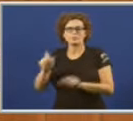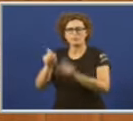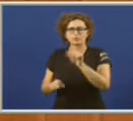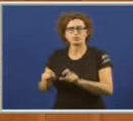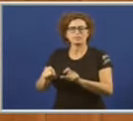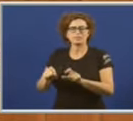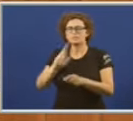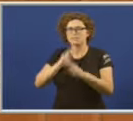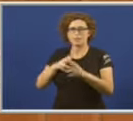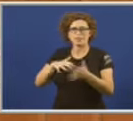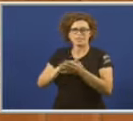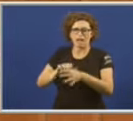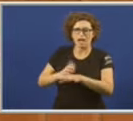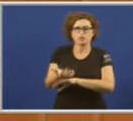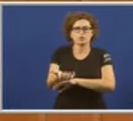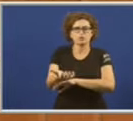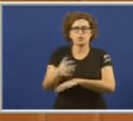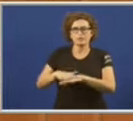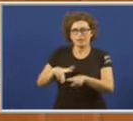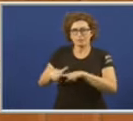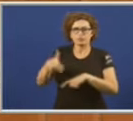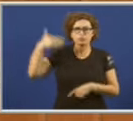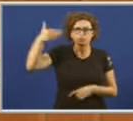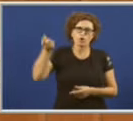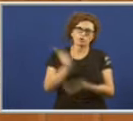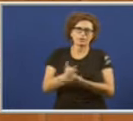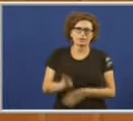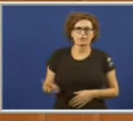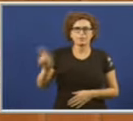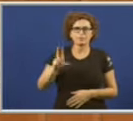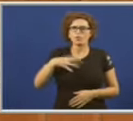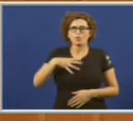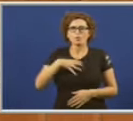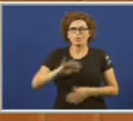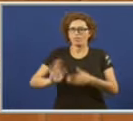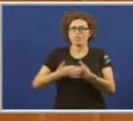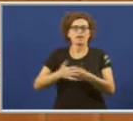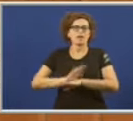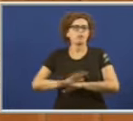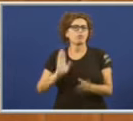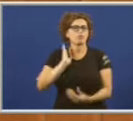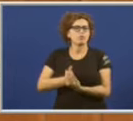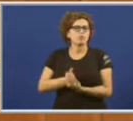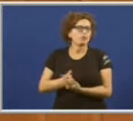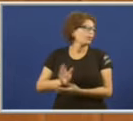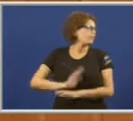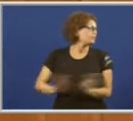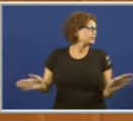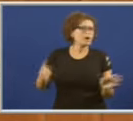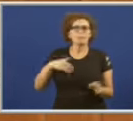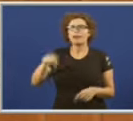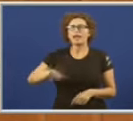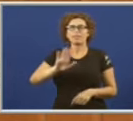garantindo que non poida volver repetirse non se pode pechar todo en falso como se aquí non tibese